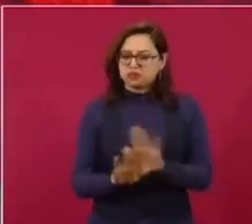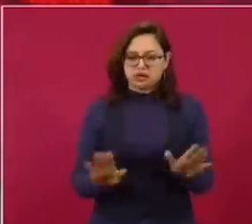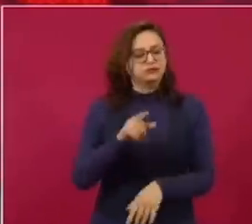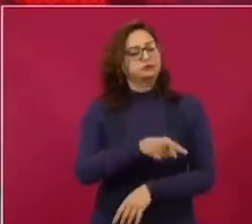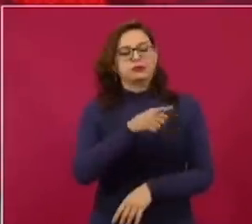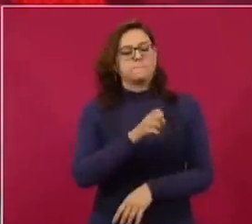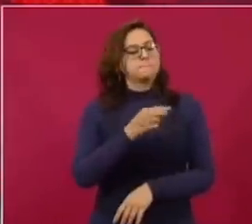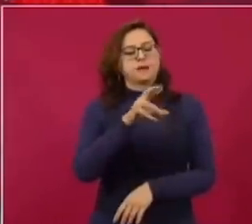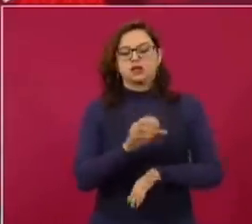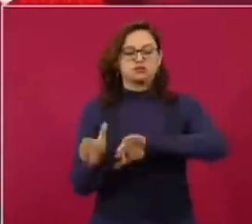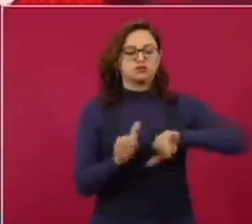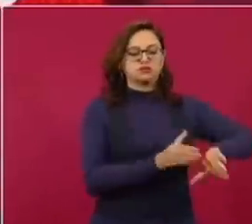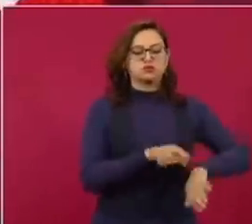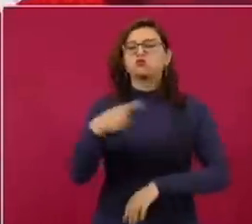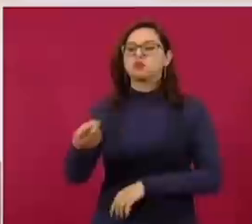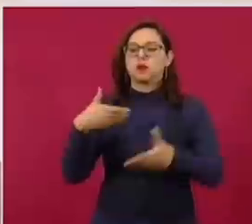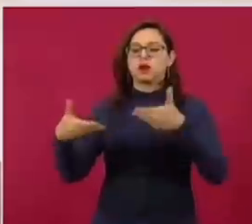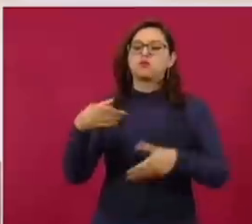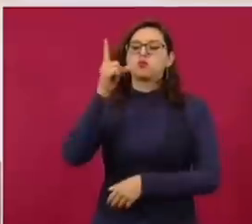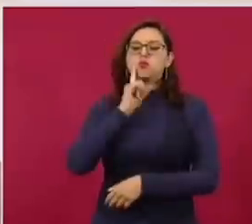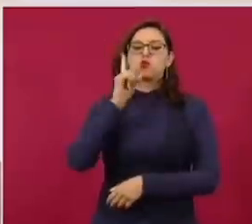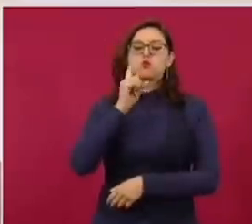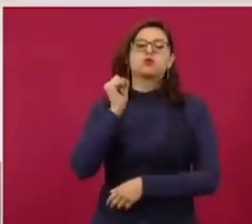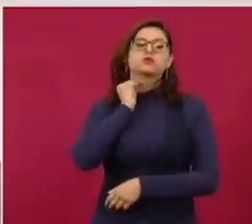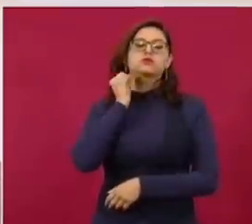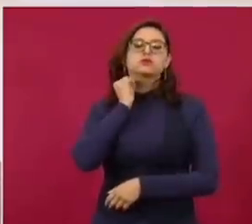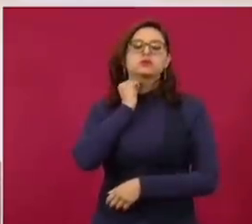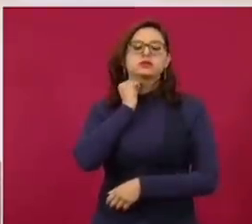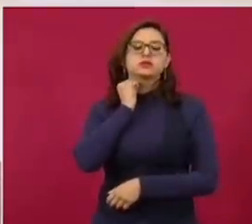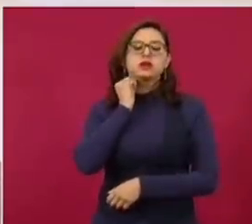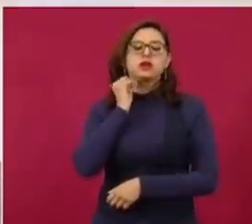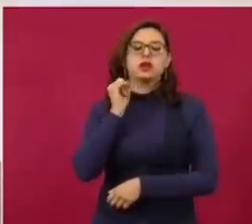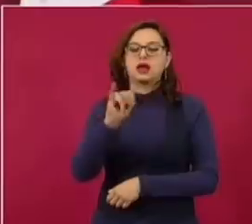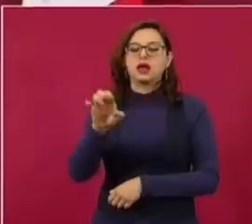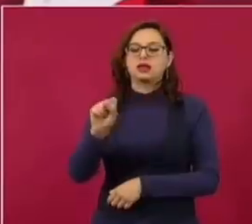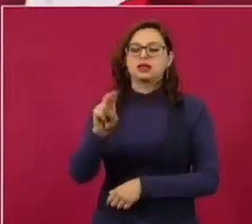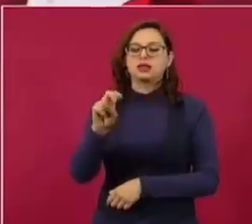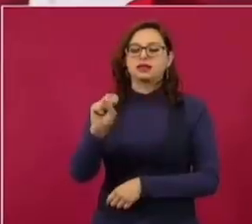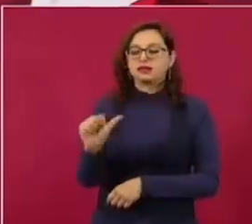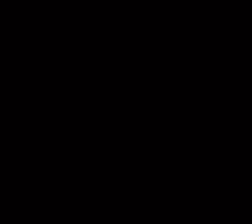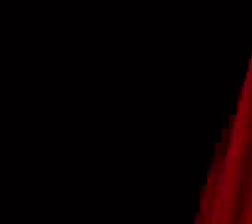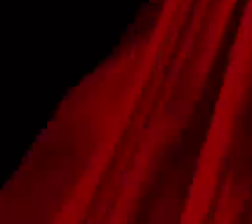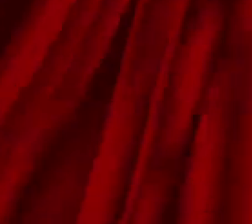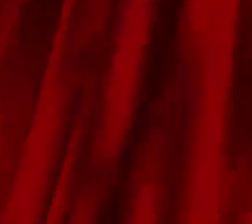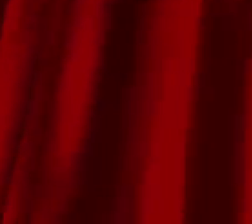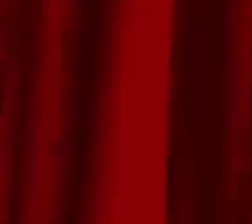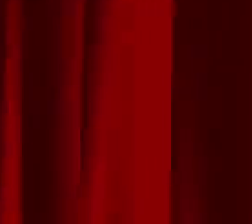como embajadora para Panamá a la senadora suplente, Jesusa Rodríguez.